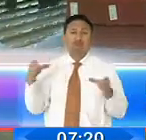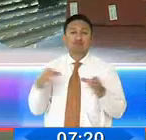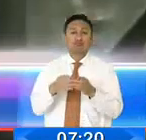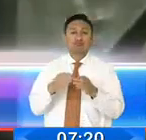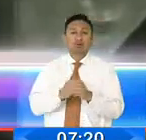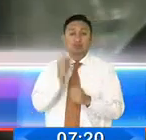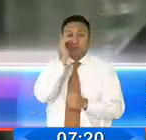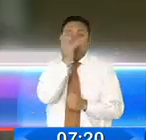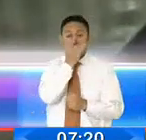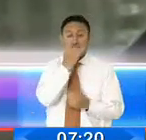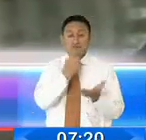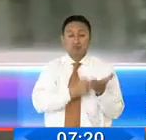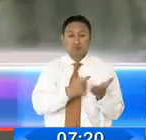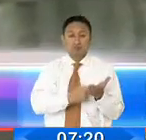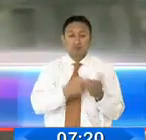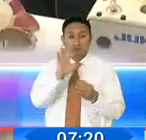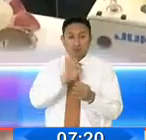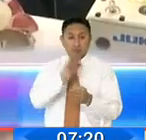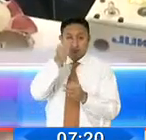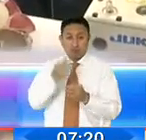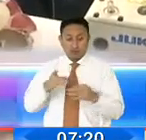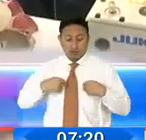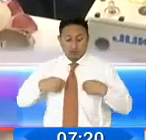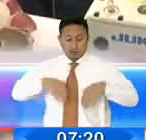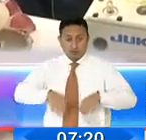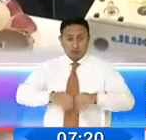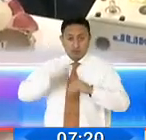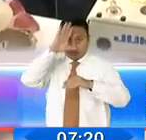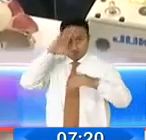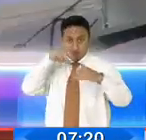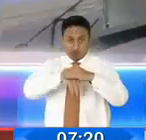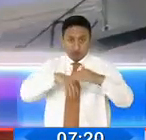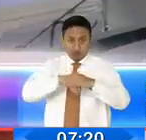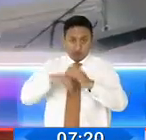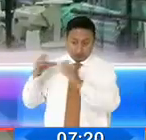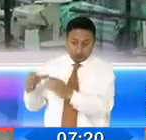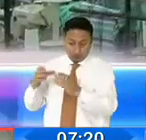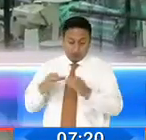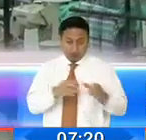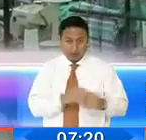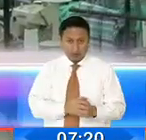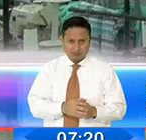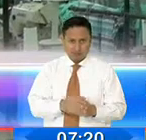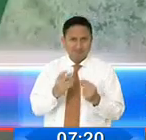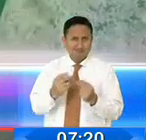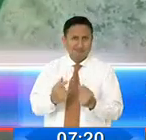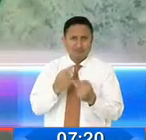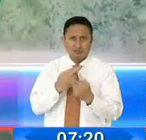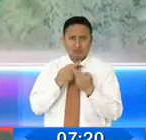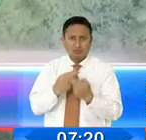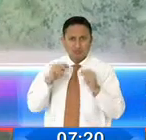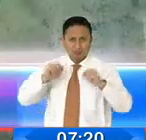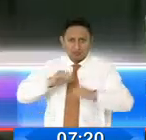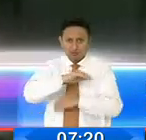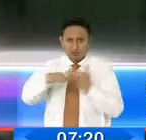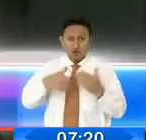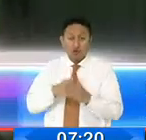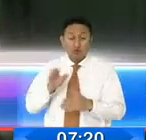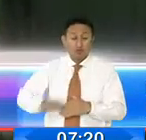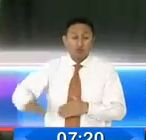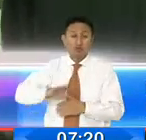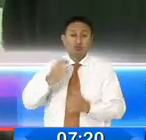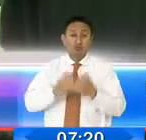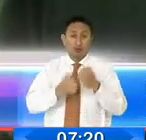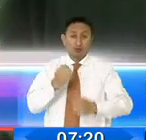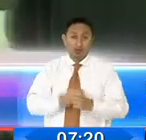florícolas, camaroneras, bananeras, textiles, mineras, entre otros, esperan una pronta resolución a todos los inconvenientes